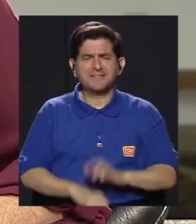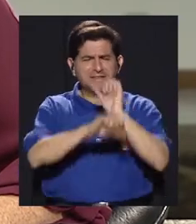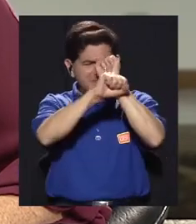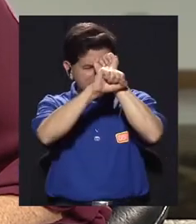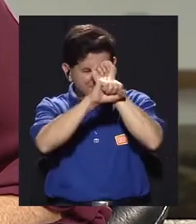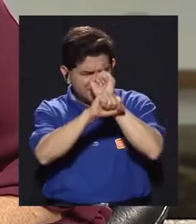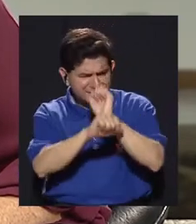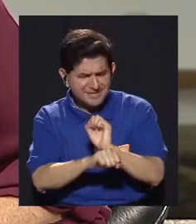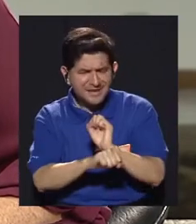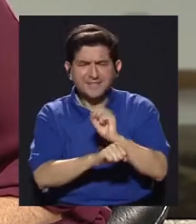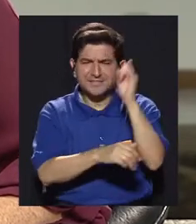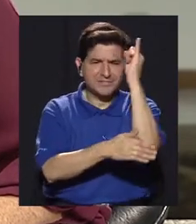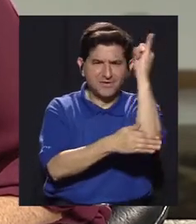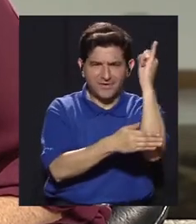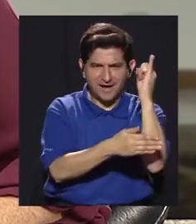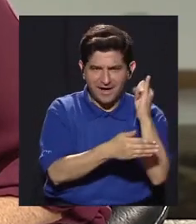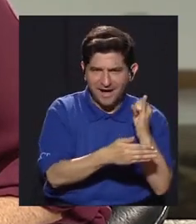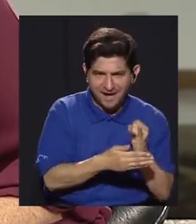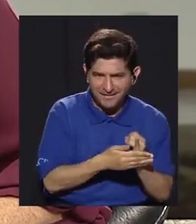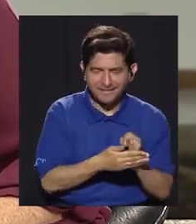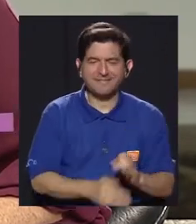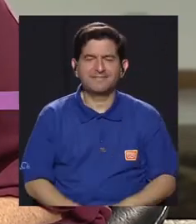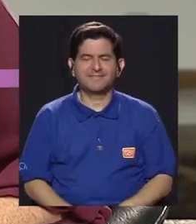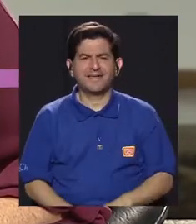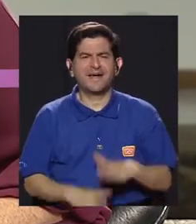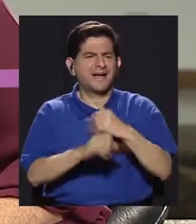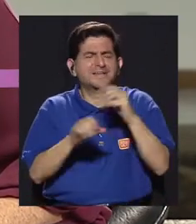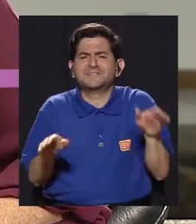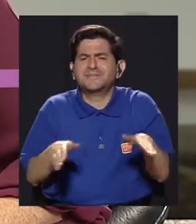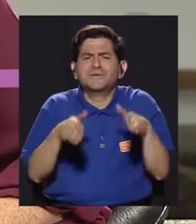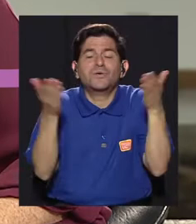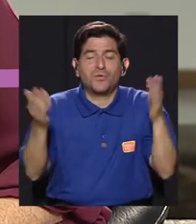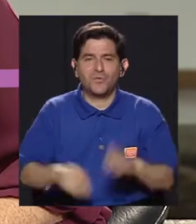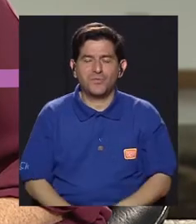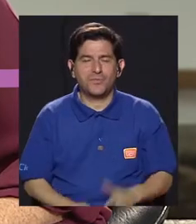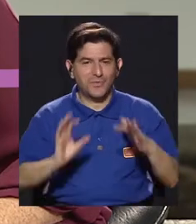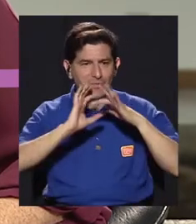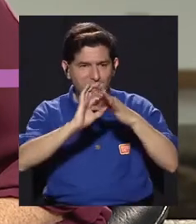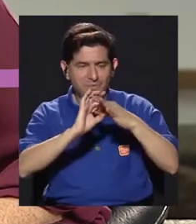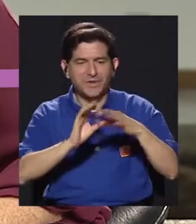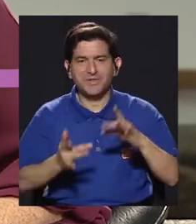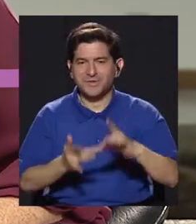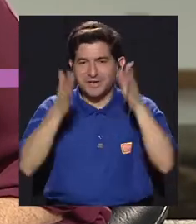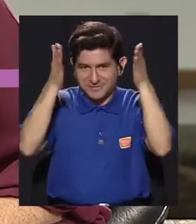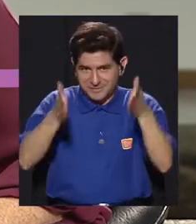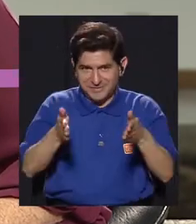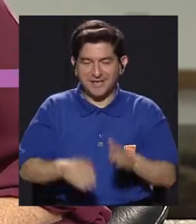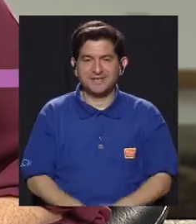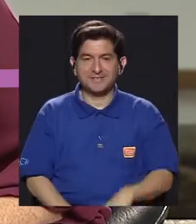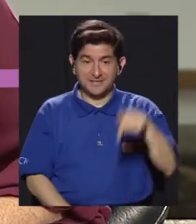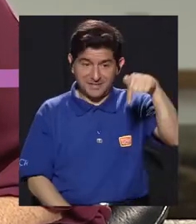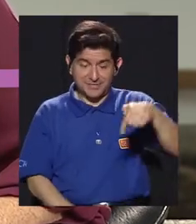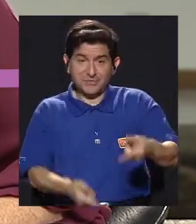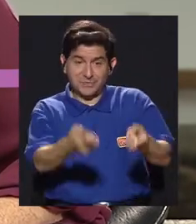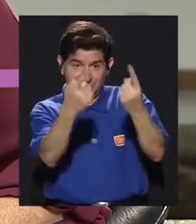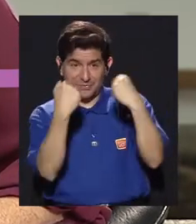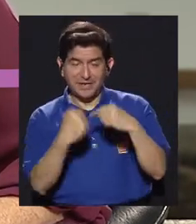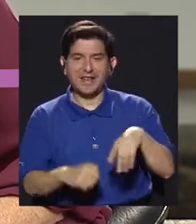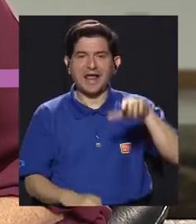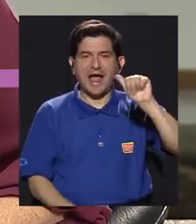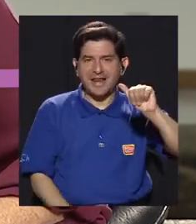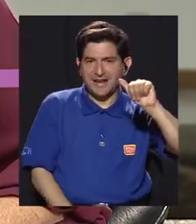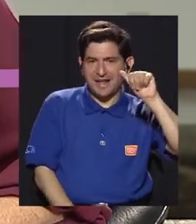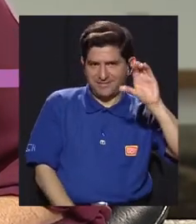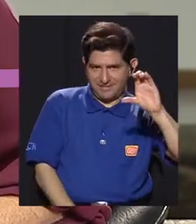más acerca de esta tradición, esta arte, este tipo de arte, cómo realizarlo, en fin, de la mano de las especialistas. Y para ello